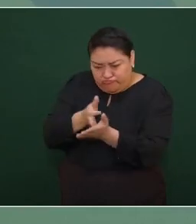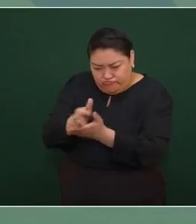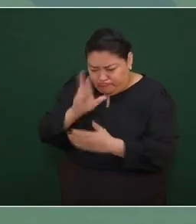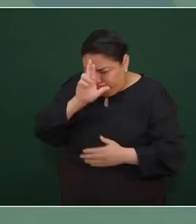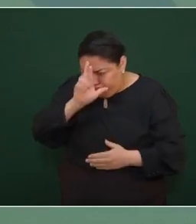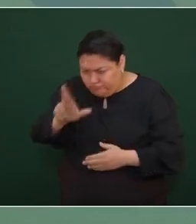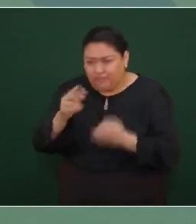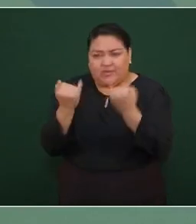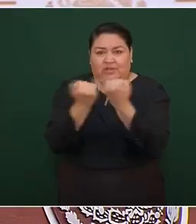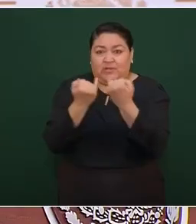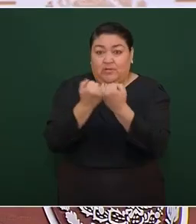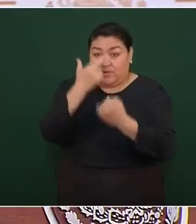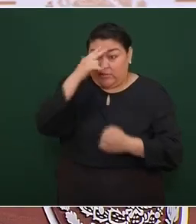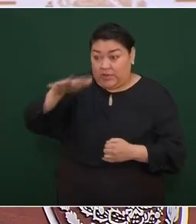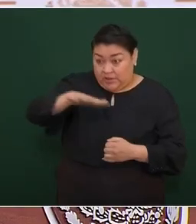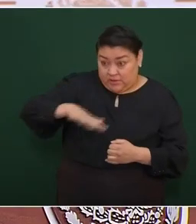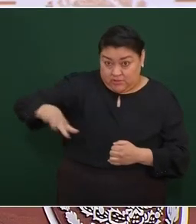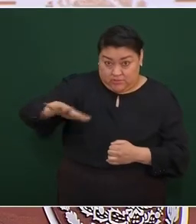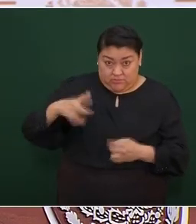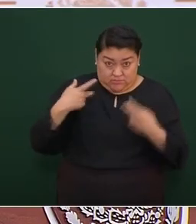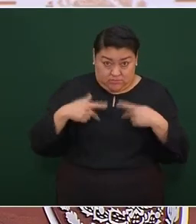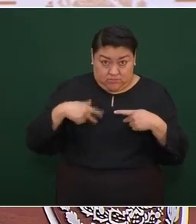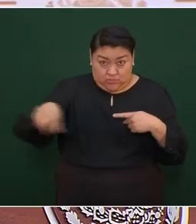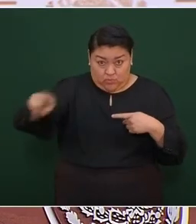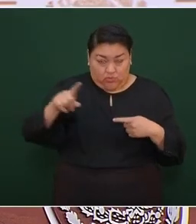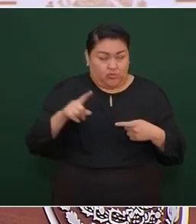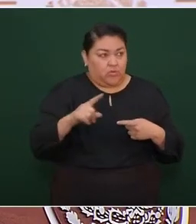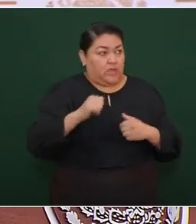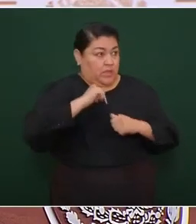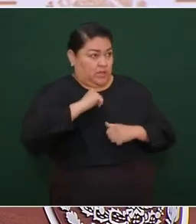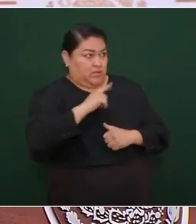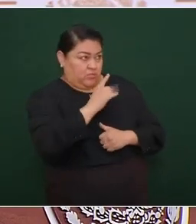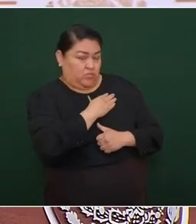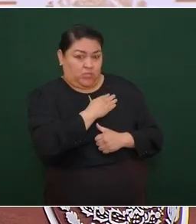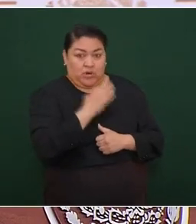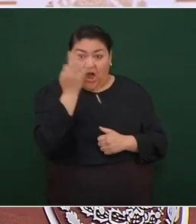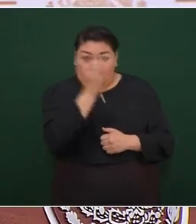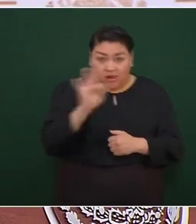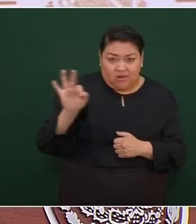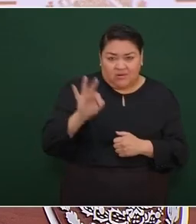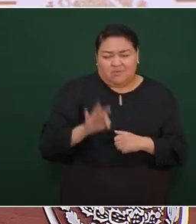y repito el pueblo no traición entonces